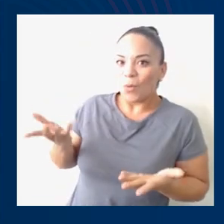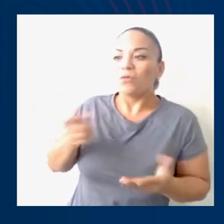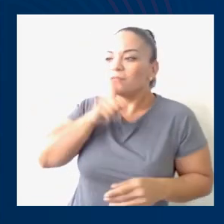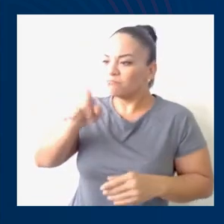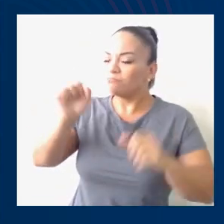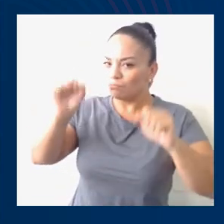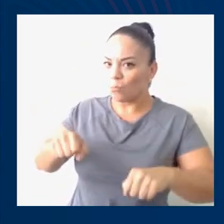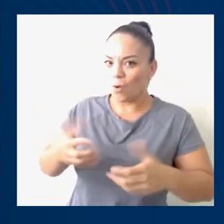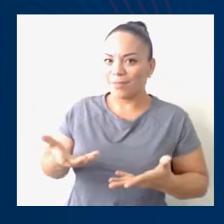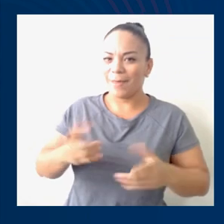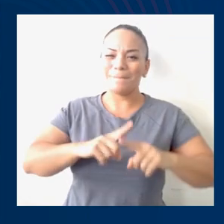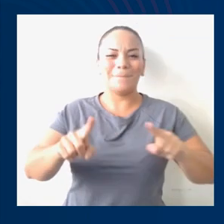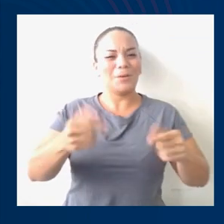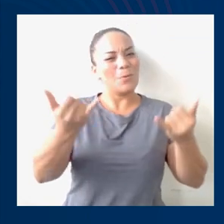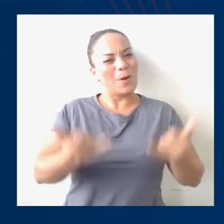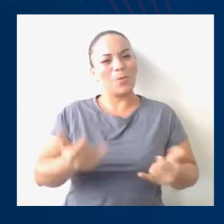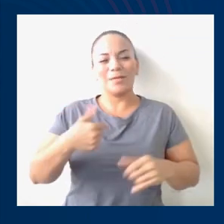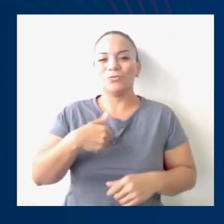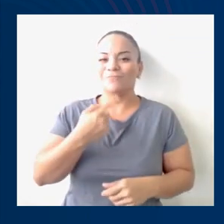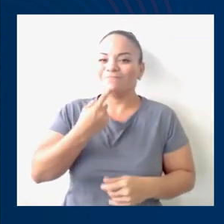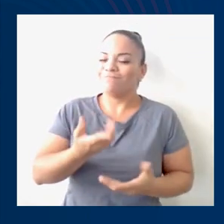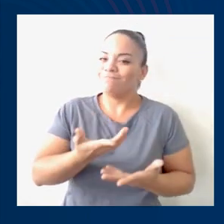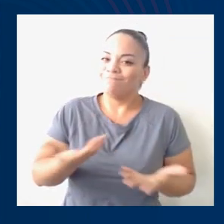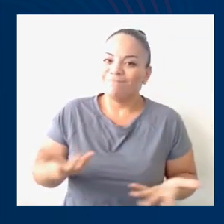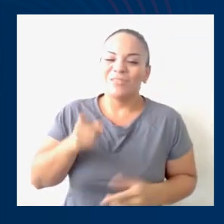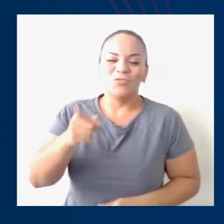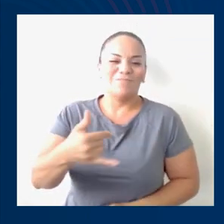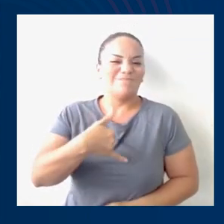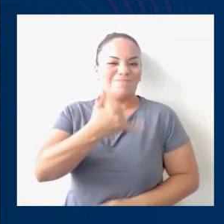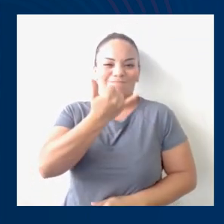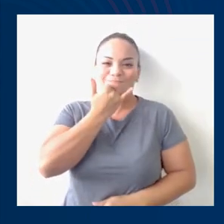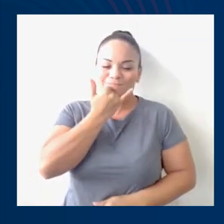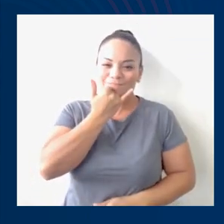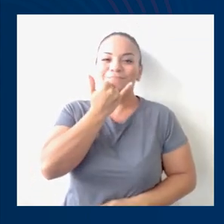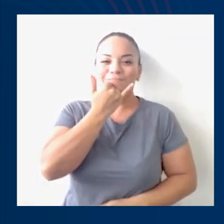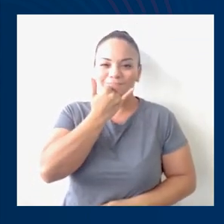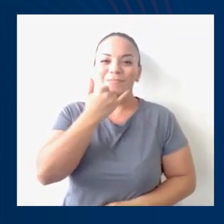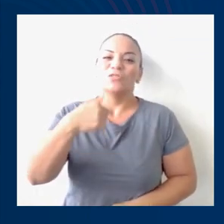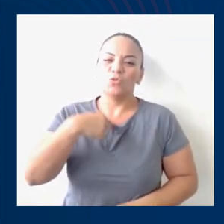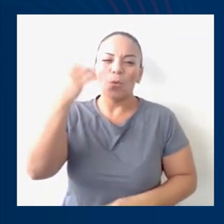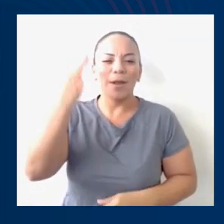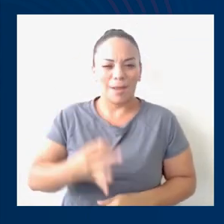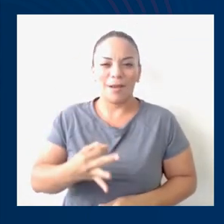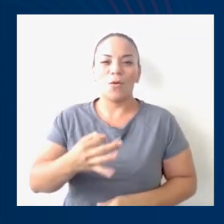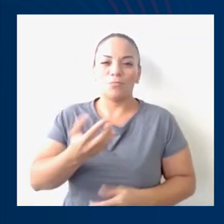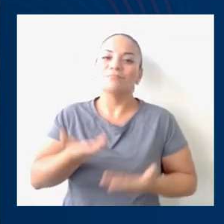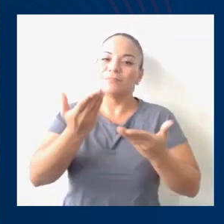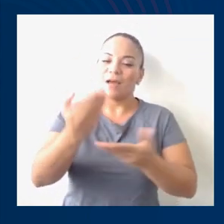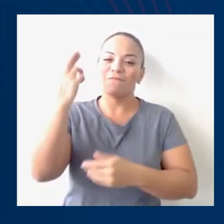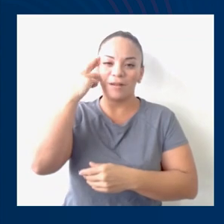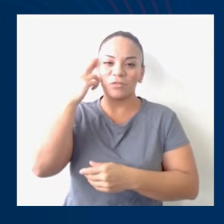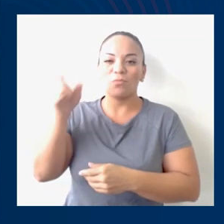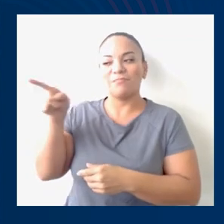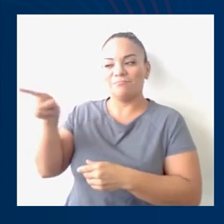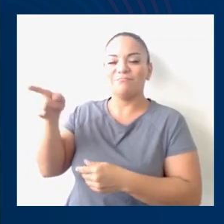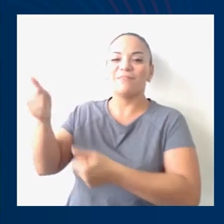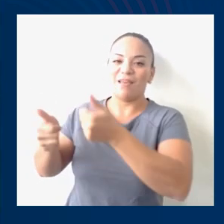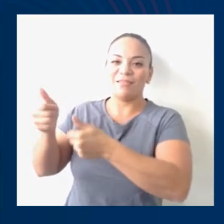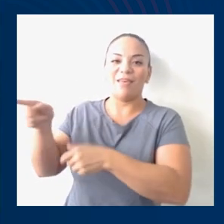Y ahora tengo que decir que esto es en lo único en que creo voy a terminar dándole la razón.